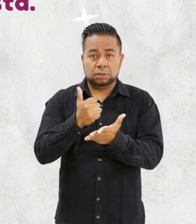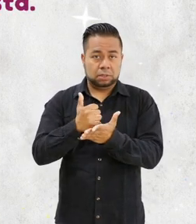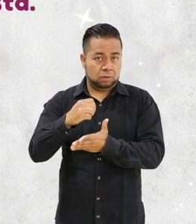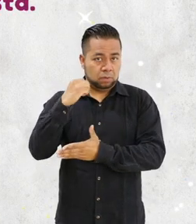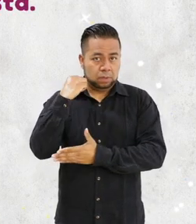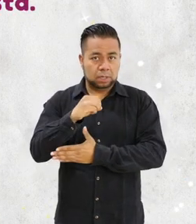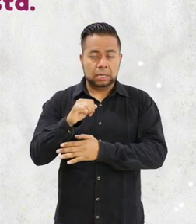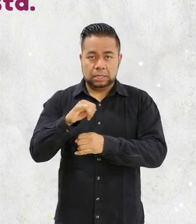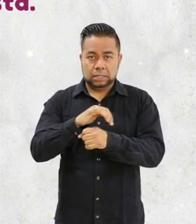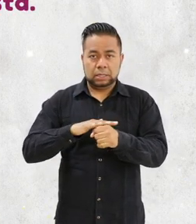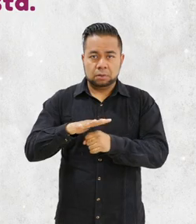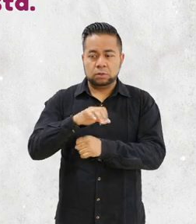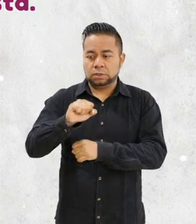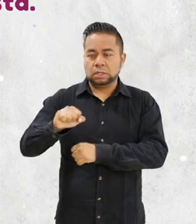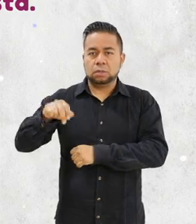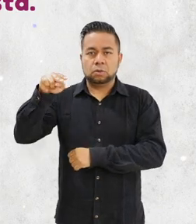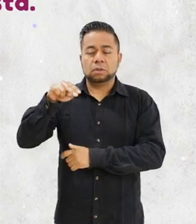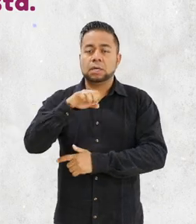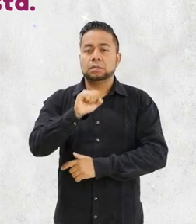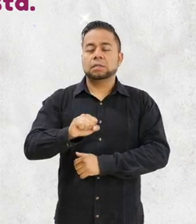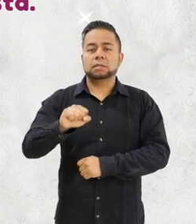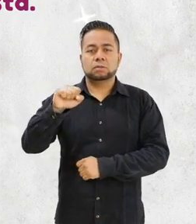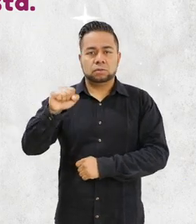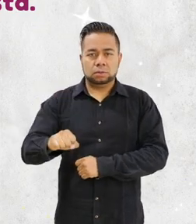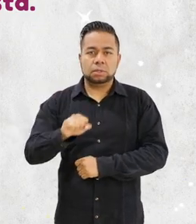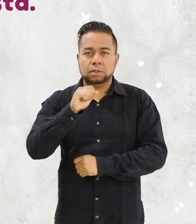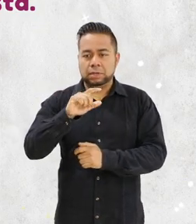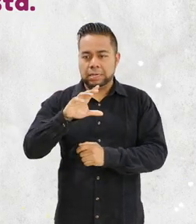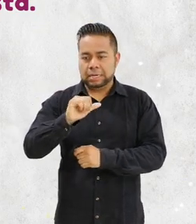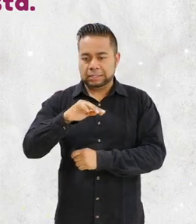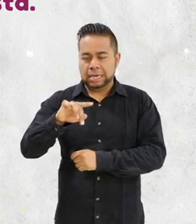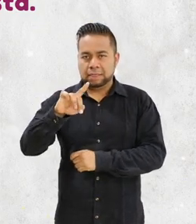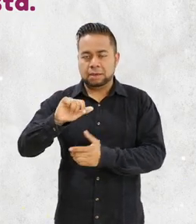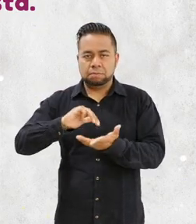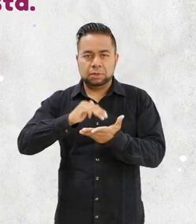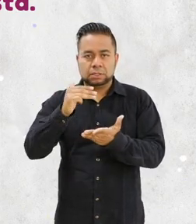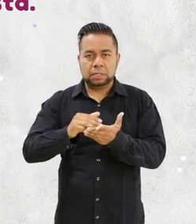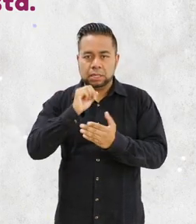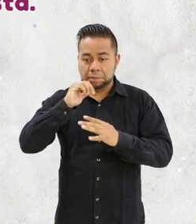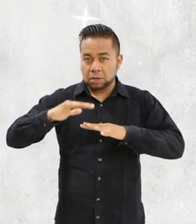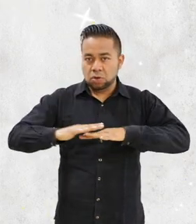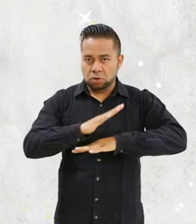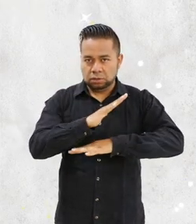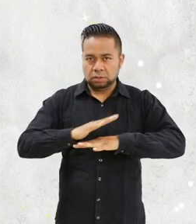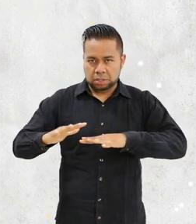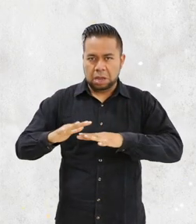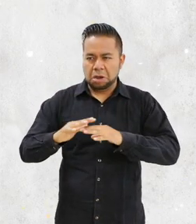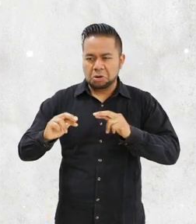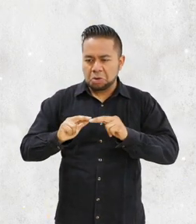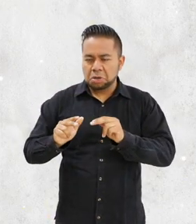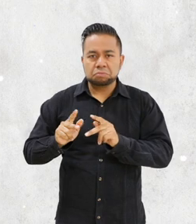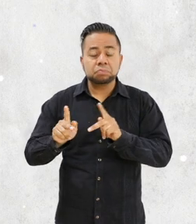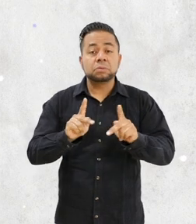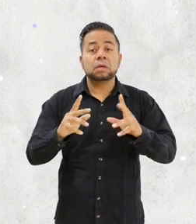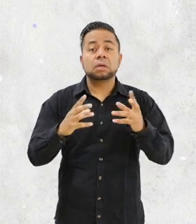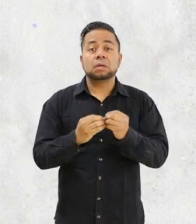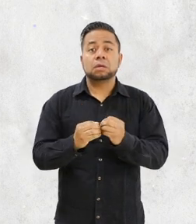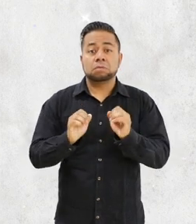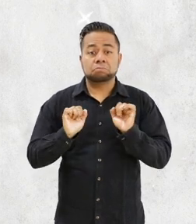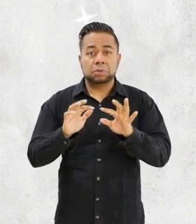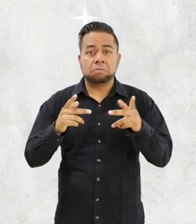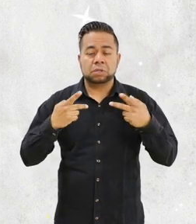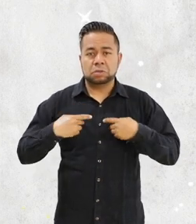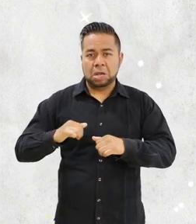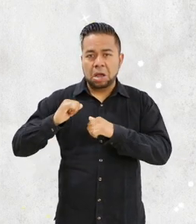Centrales, Itzmo, Sierra Norte, Sierra Sur, Cañada, Mixteca y Costa. De acuerdo al número de participantes de